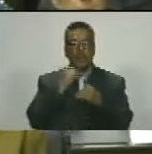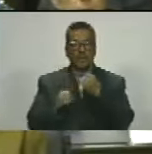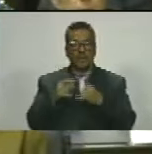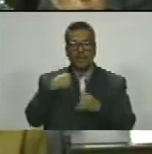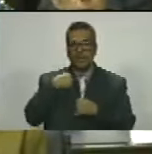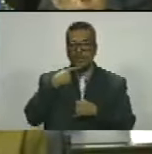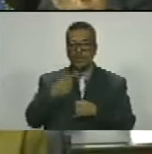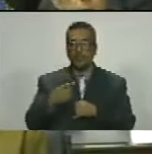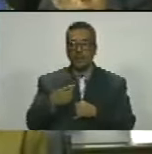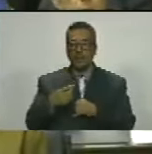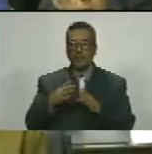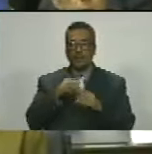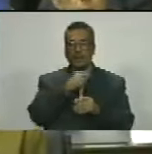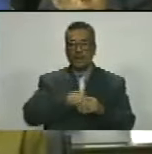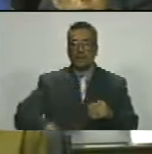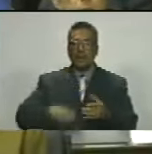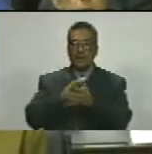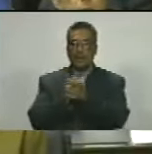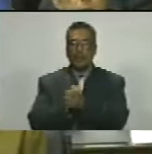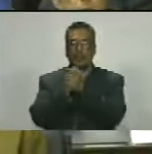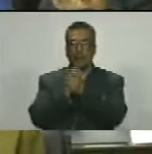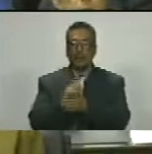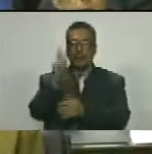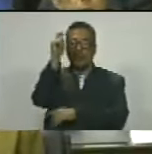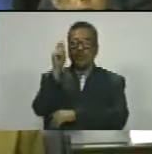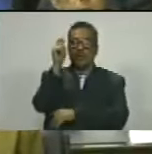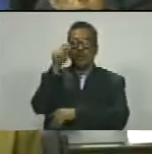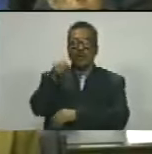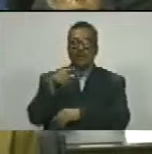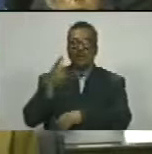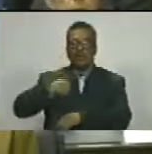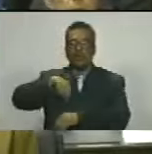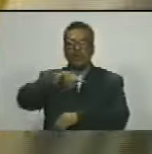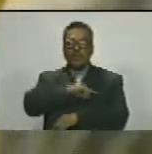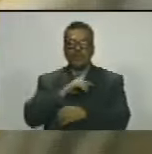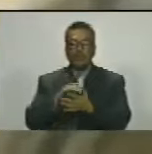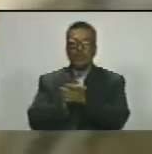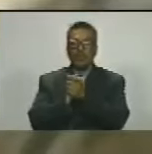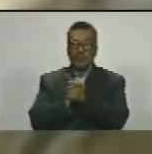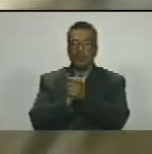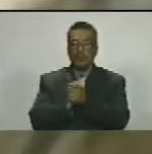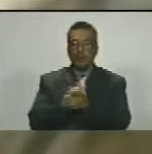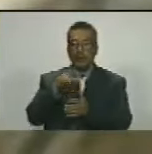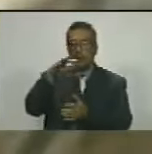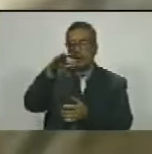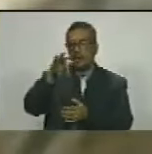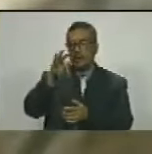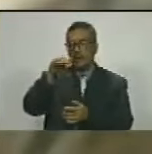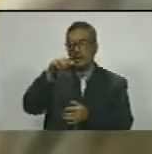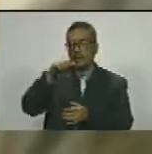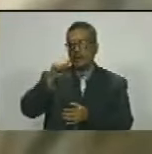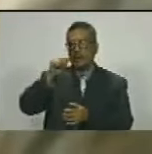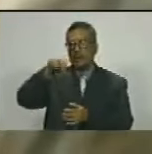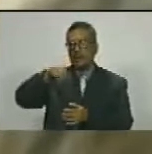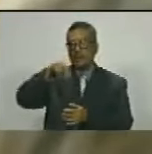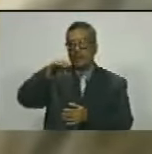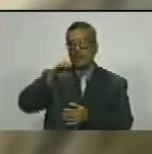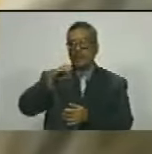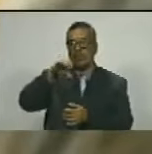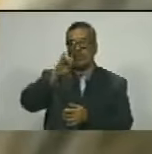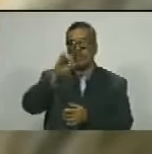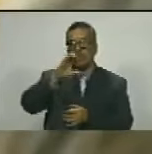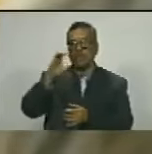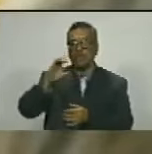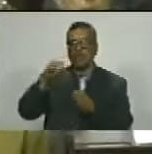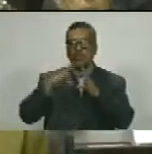diciendo señor presidente y colegas parlamentarios nuestro compatriota francisco ameliax a lo largo